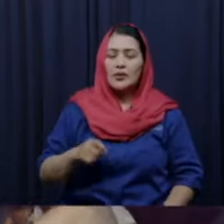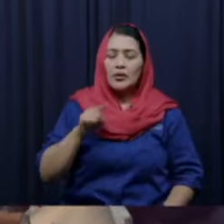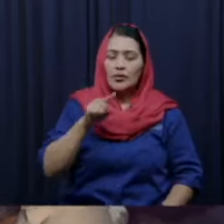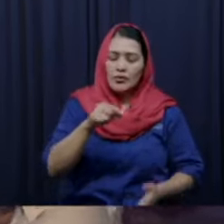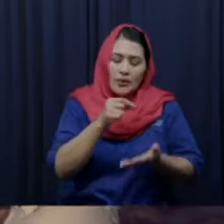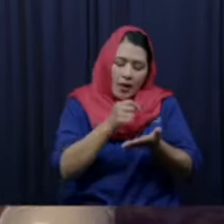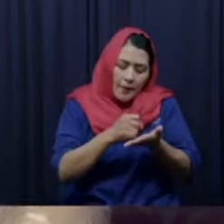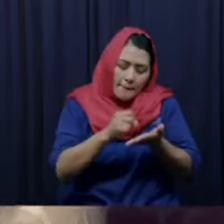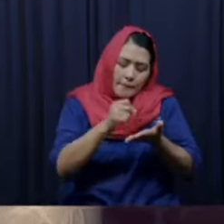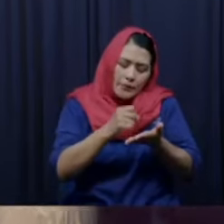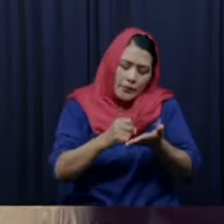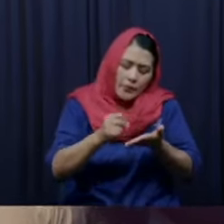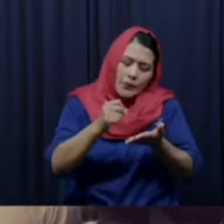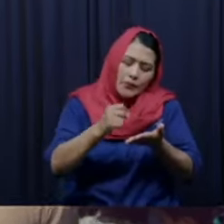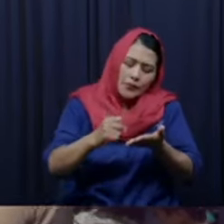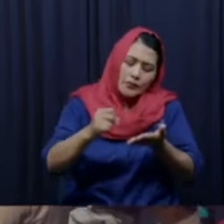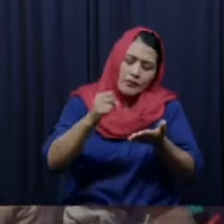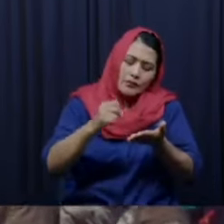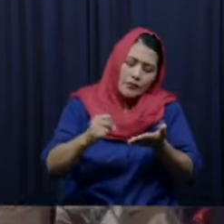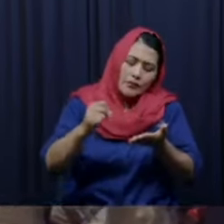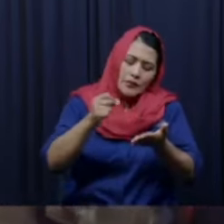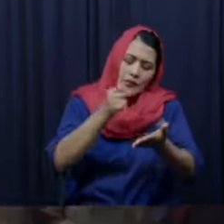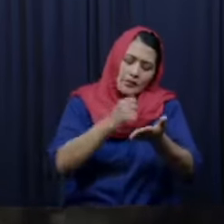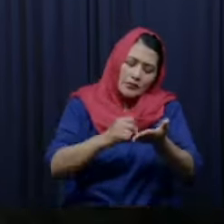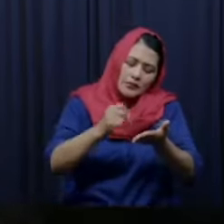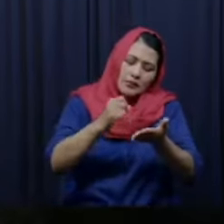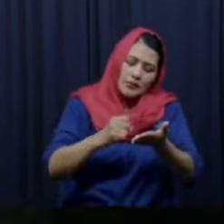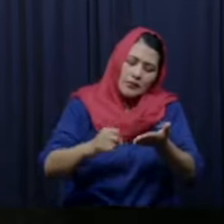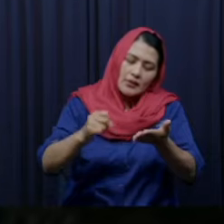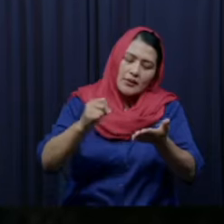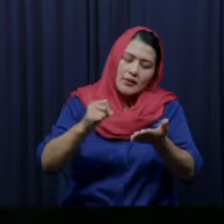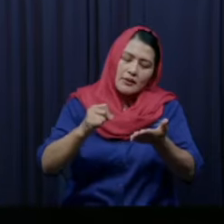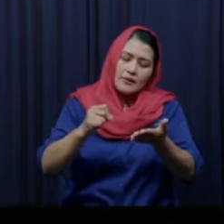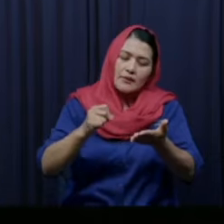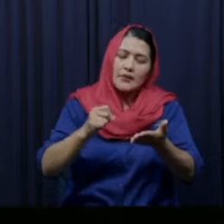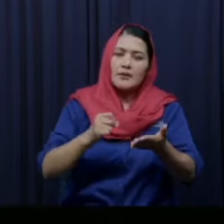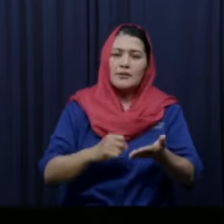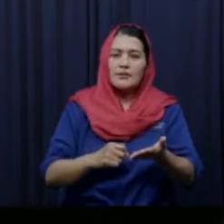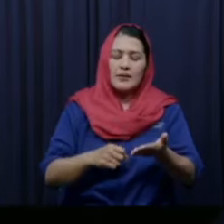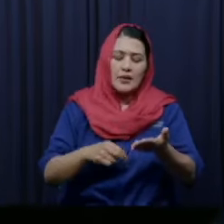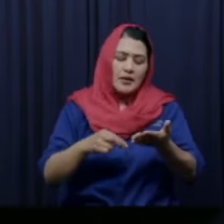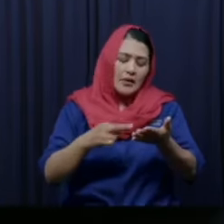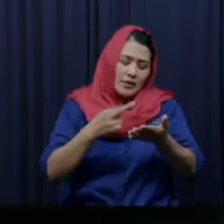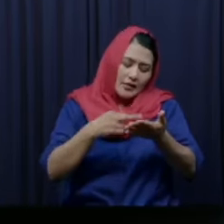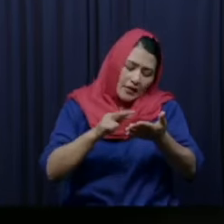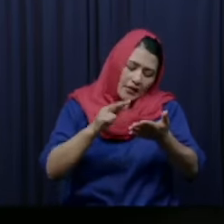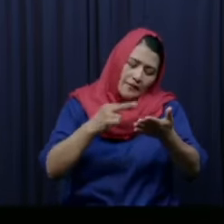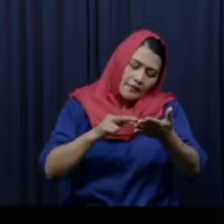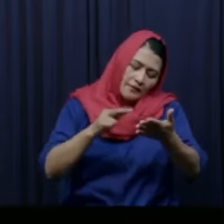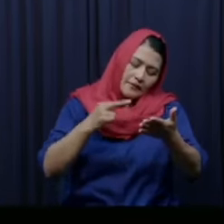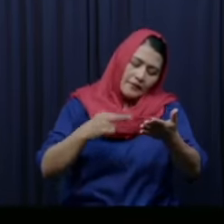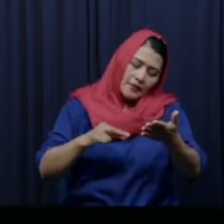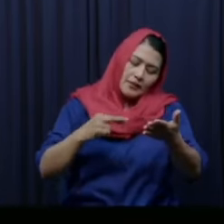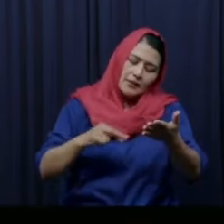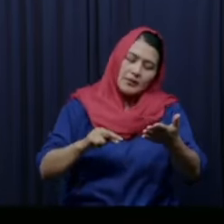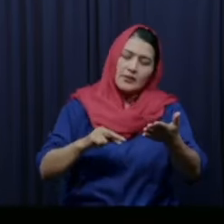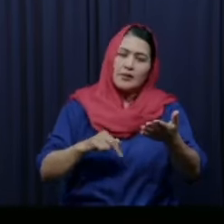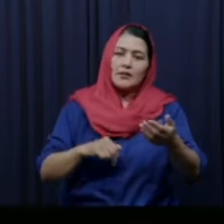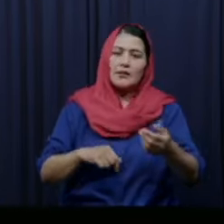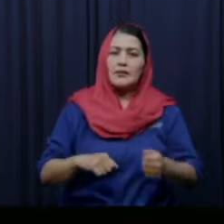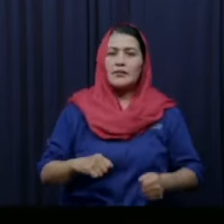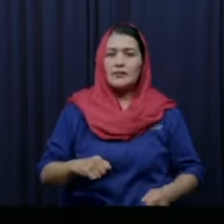manténlos y revísalos no dejes que se caiga ni una sola de esas palabras a tierra